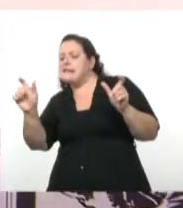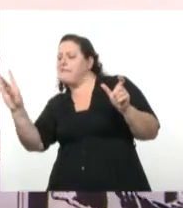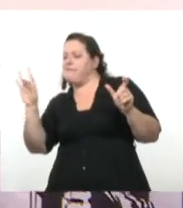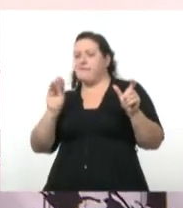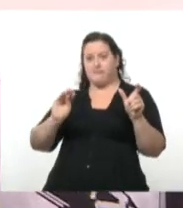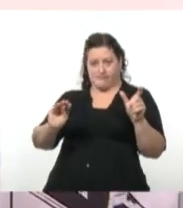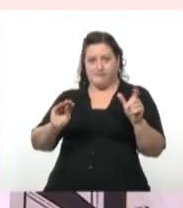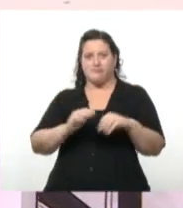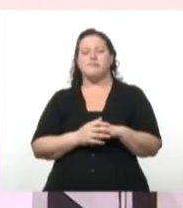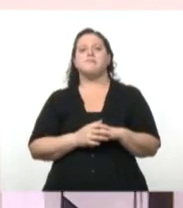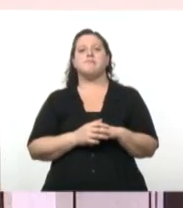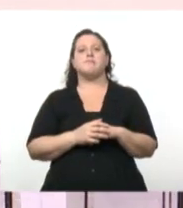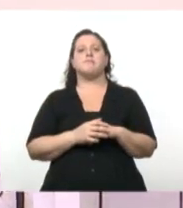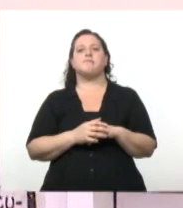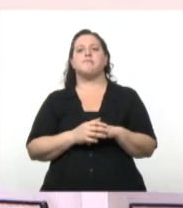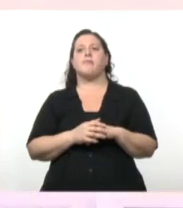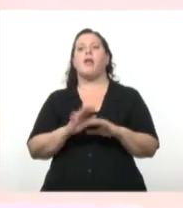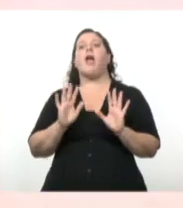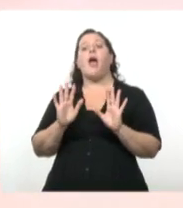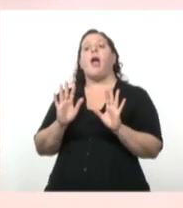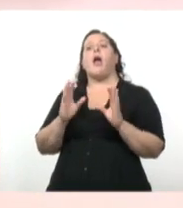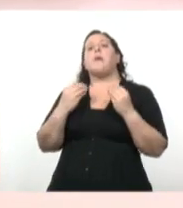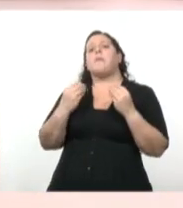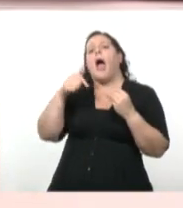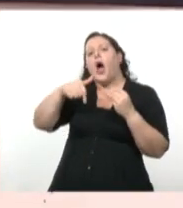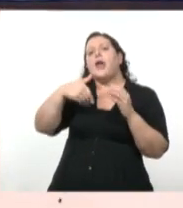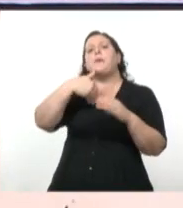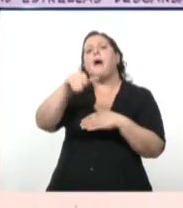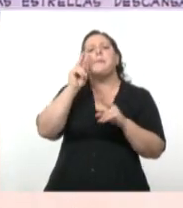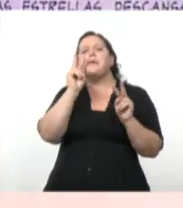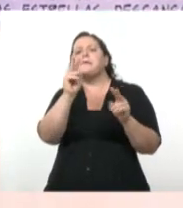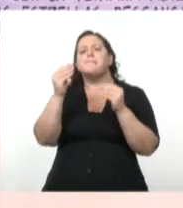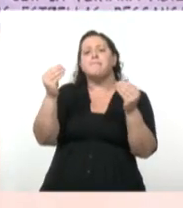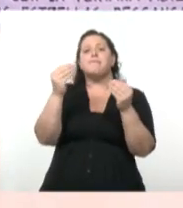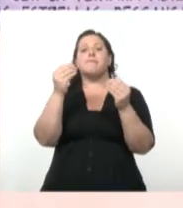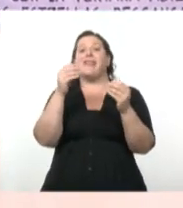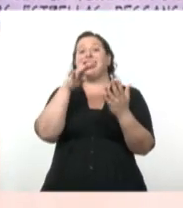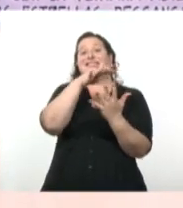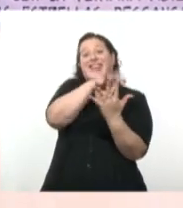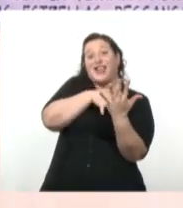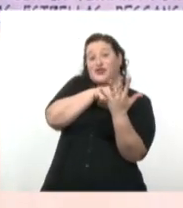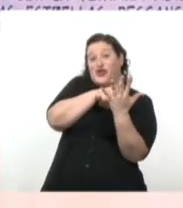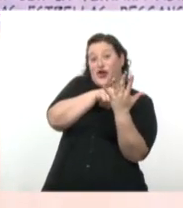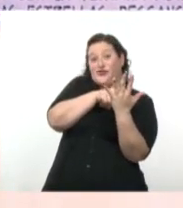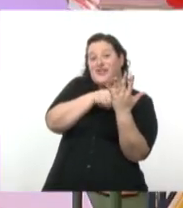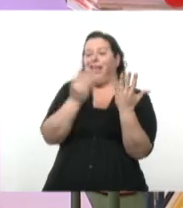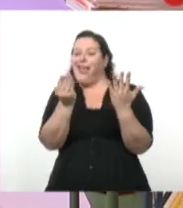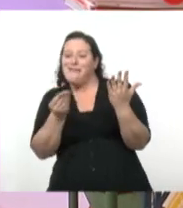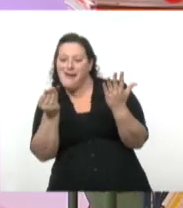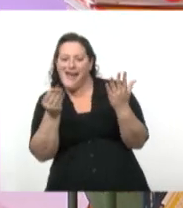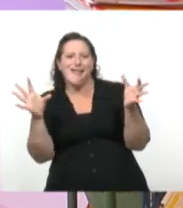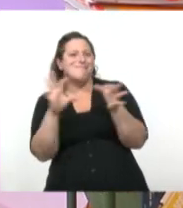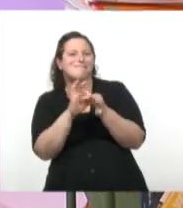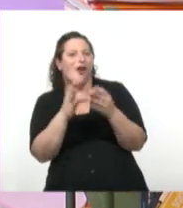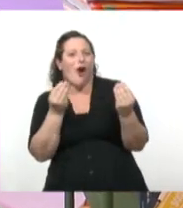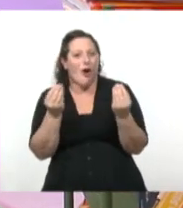explicás un Sí, porque lo que vamos a ver es esta relación entre lo que traía el guión y cómo se arma la imagen. Y vamos a ver qué pasa con la luz